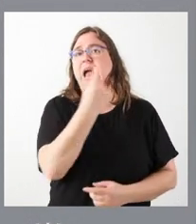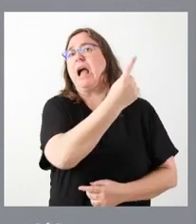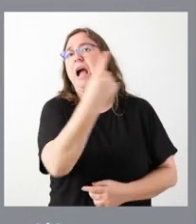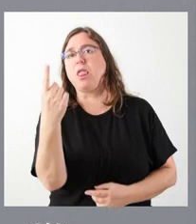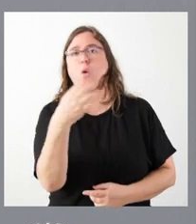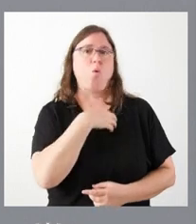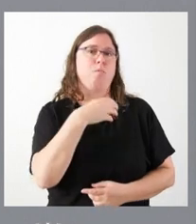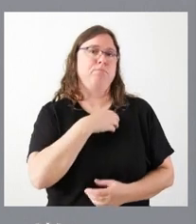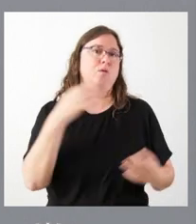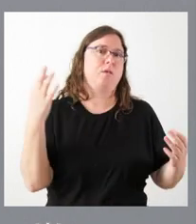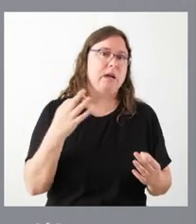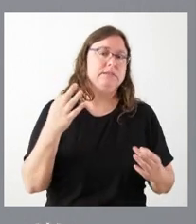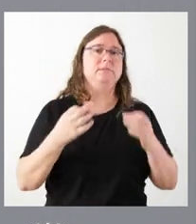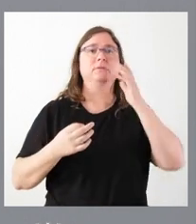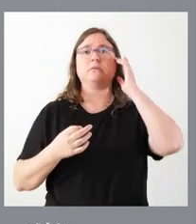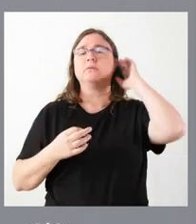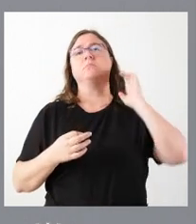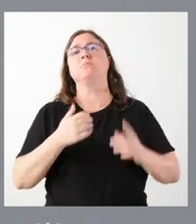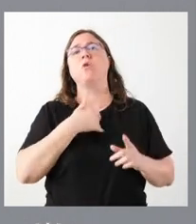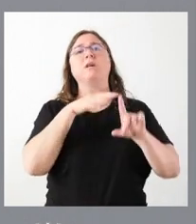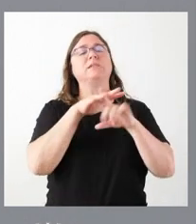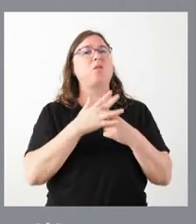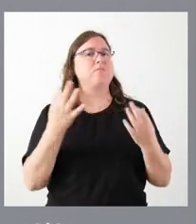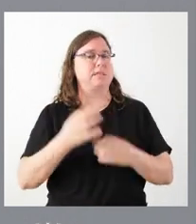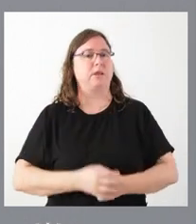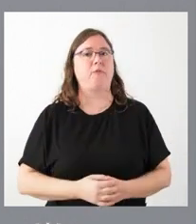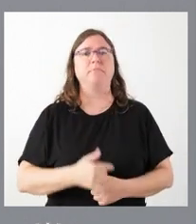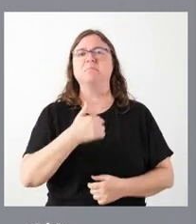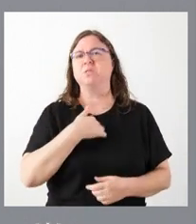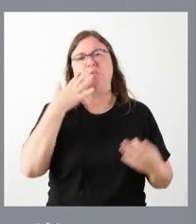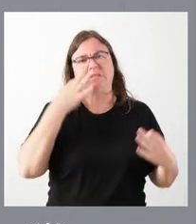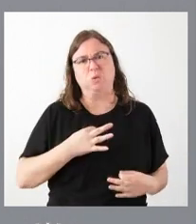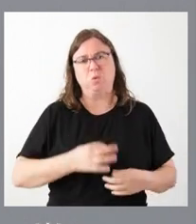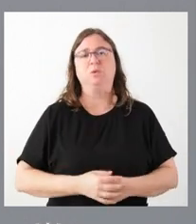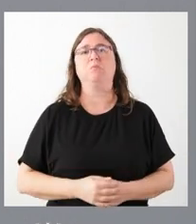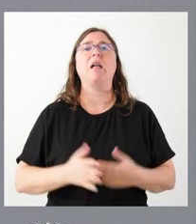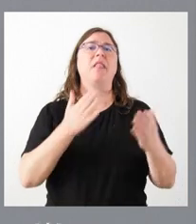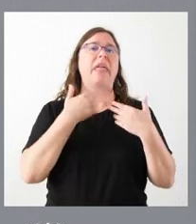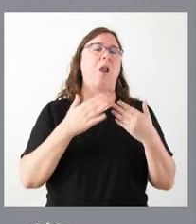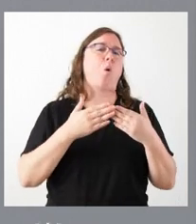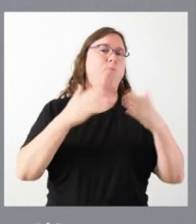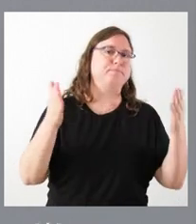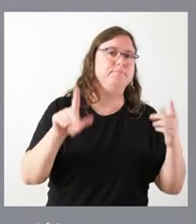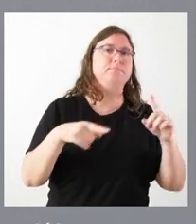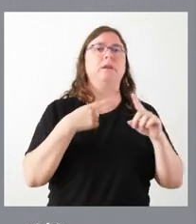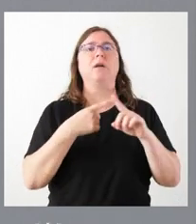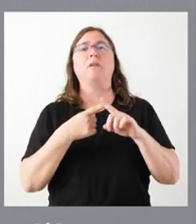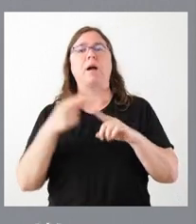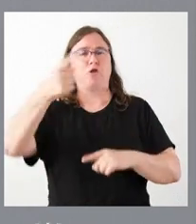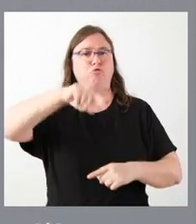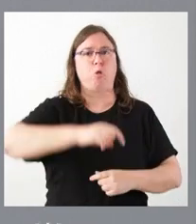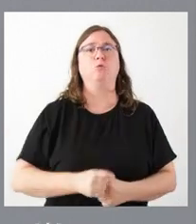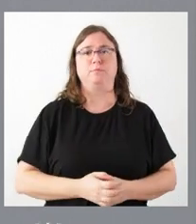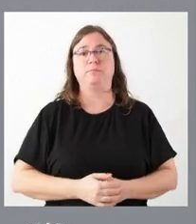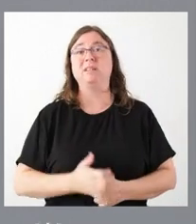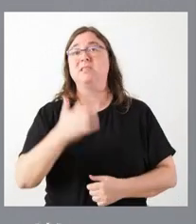casos las posiciones, los puntos en los que se encuentran esos acuerdos. Pero yo estoy seguro que sí, que el diálogo es abierto y es con todos ellos. Si